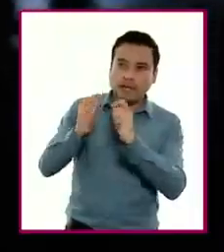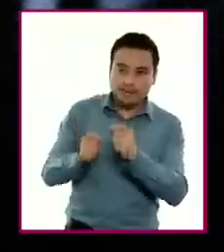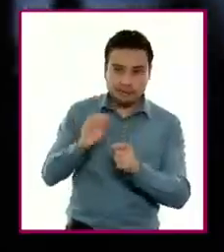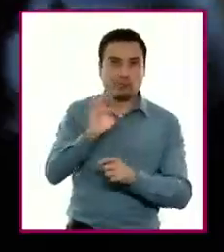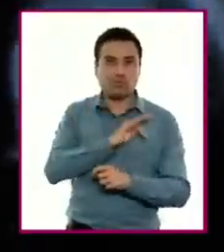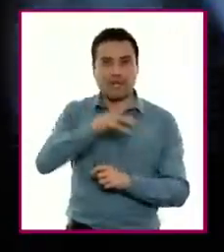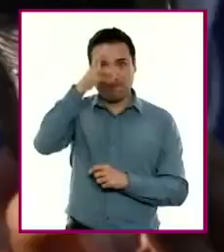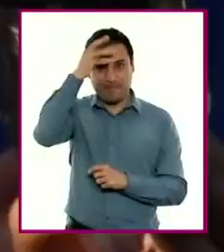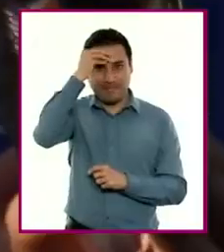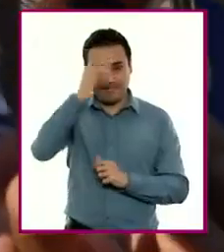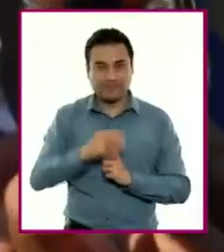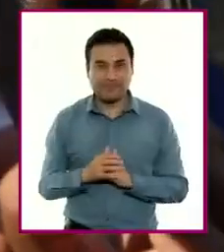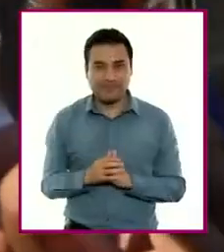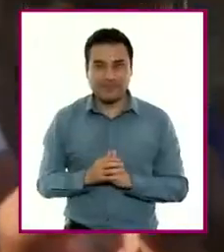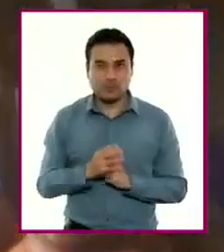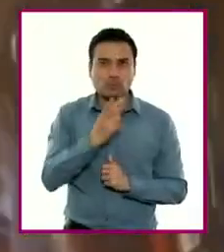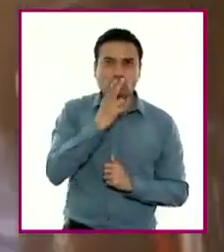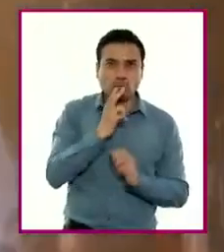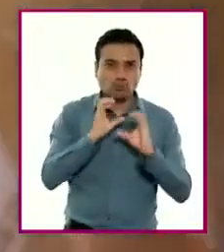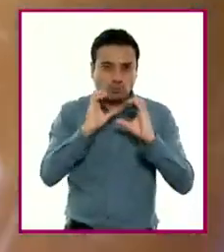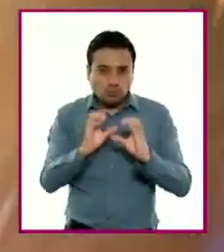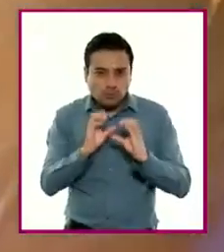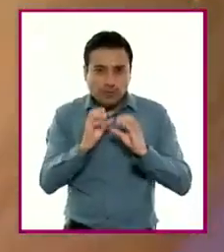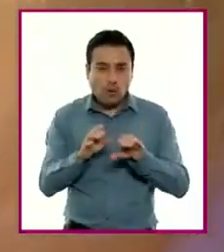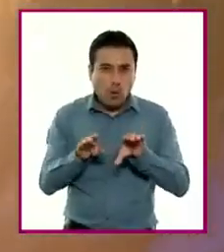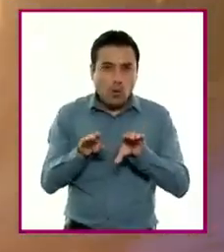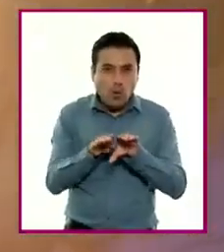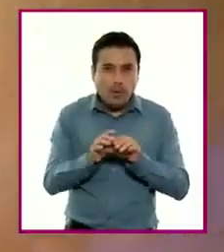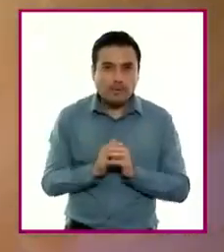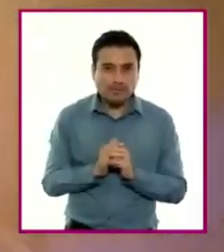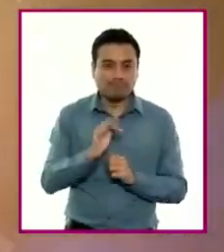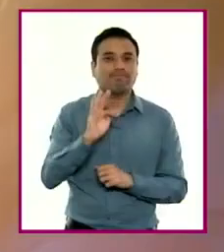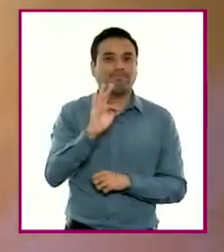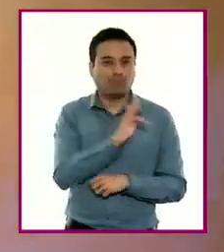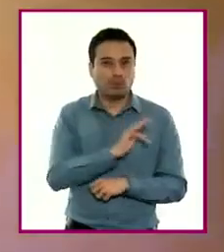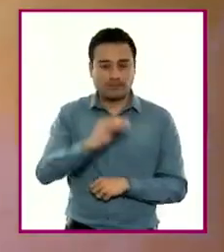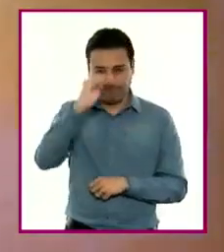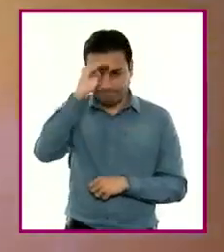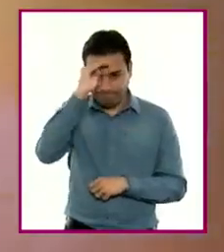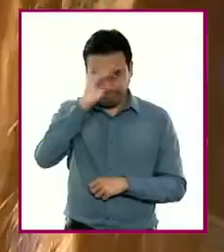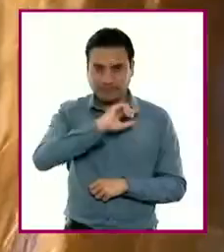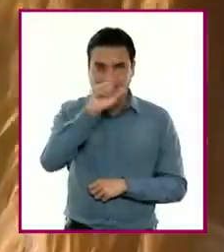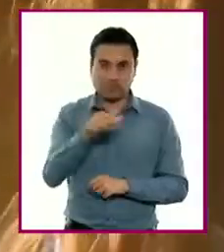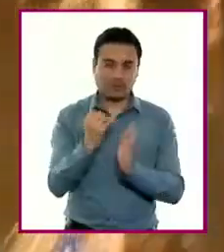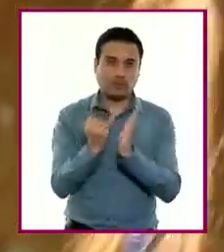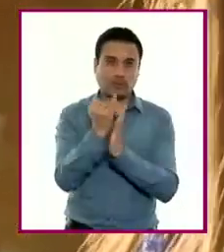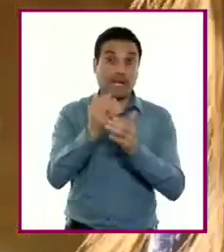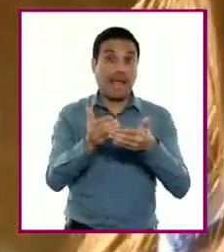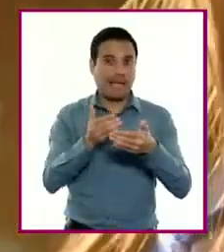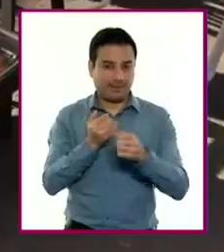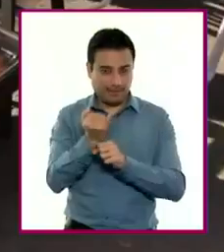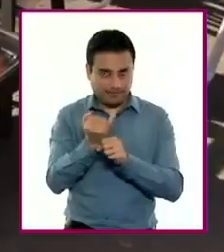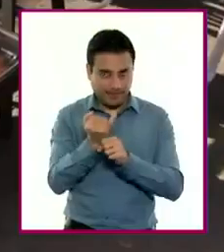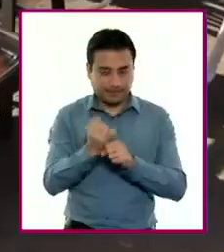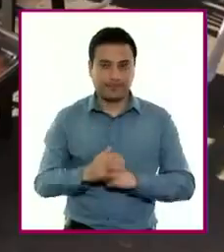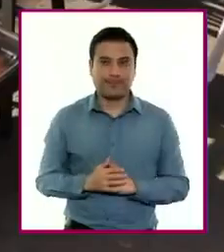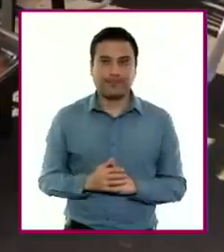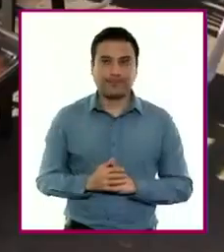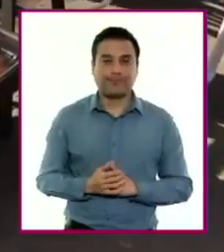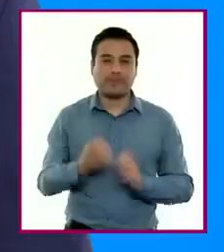la importancia de cuidarlos y preservarlos con acciones concretas basadas en la toma de decisiones responsables e informadas.